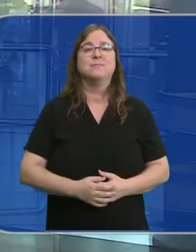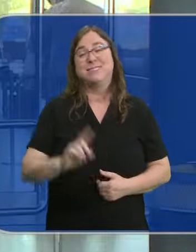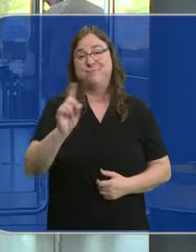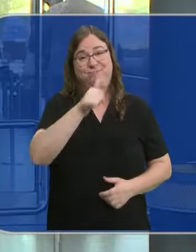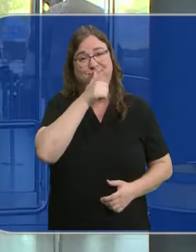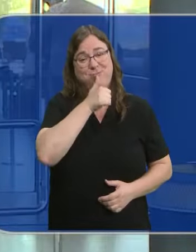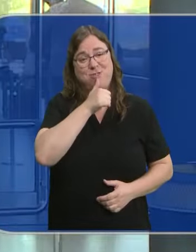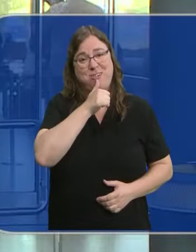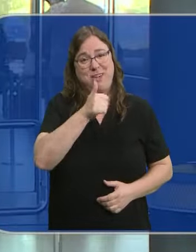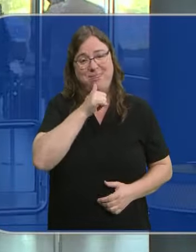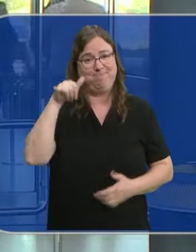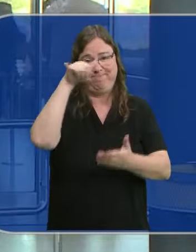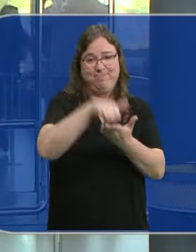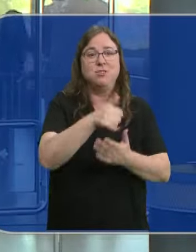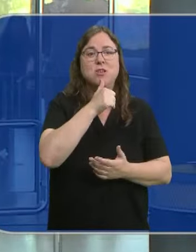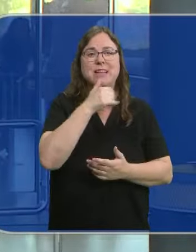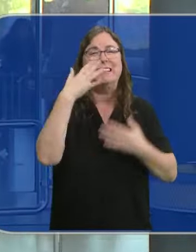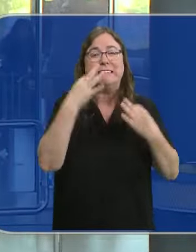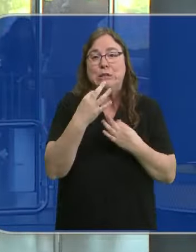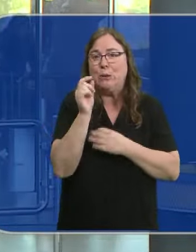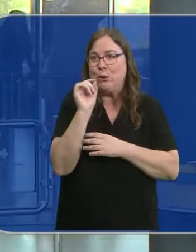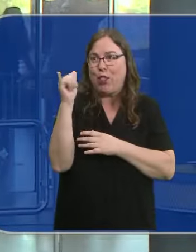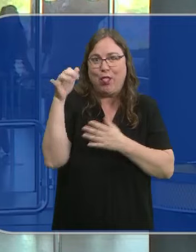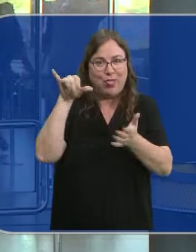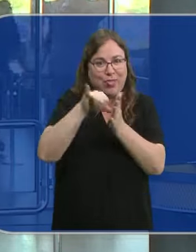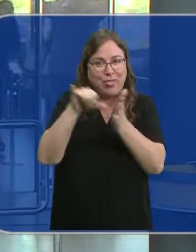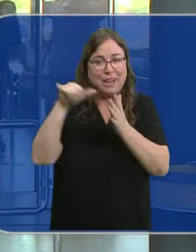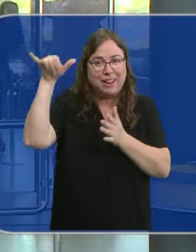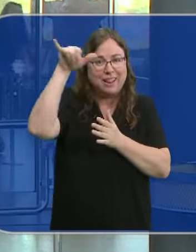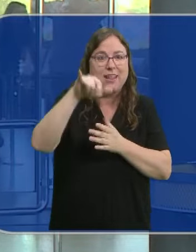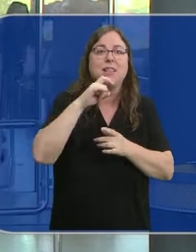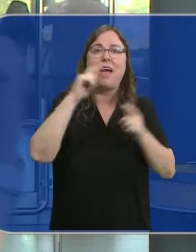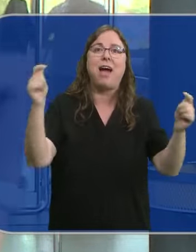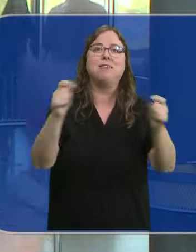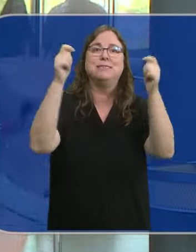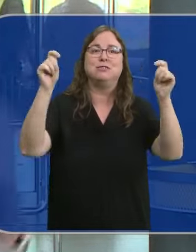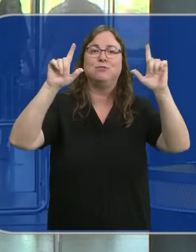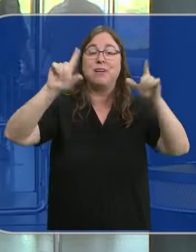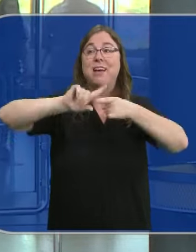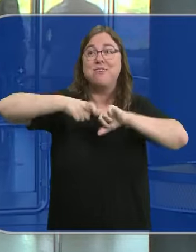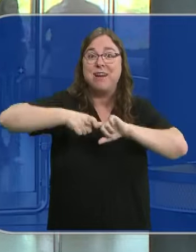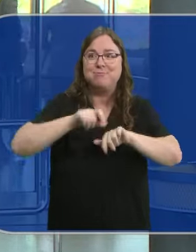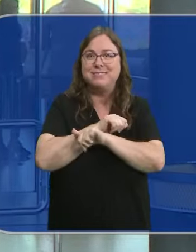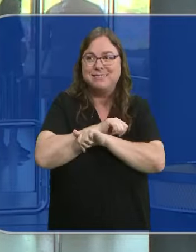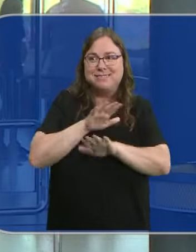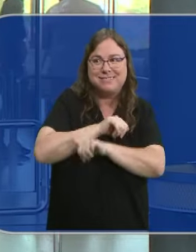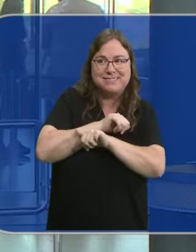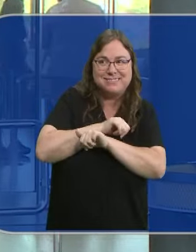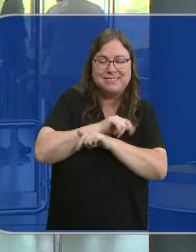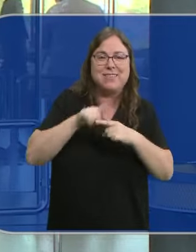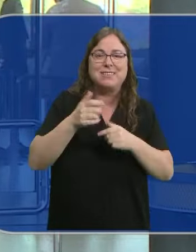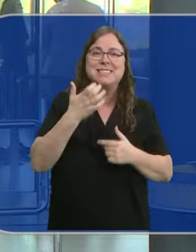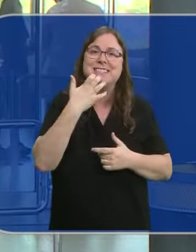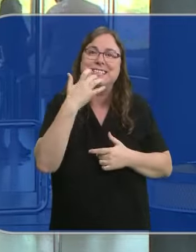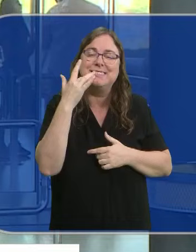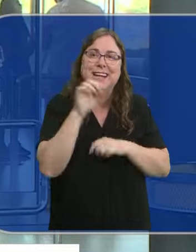No, de momento aún no han llegado pero seguro que quedan escasos minutos porque según lo que anuncian y todas las familias de acogida que están ya ahí